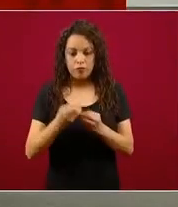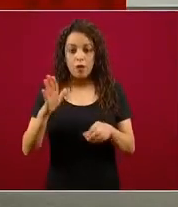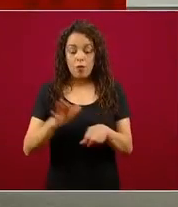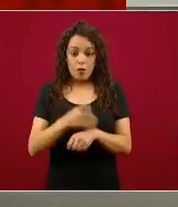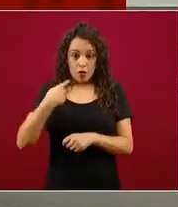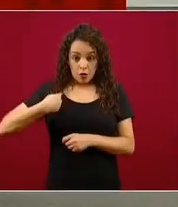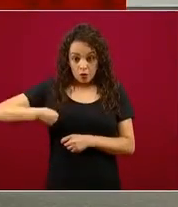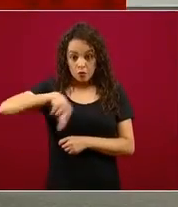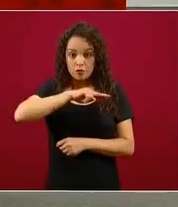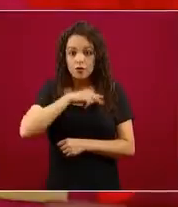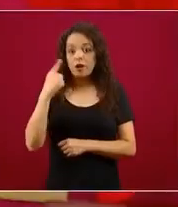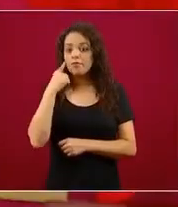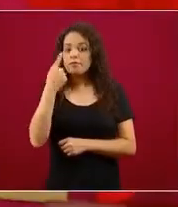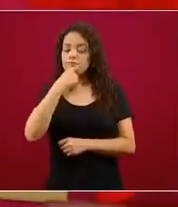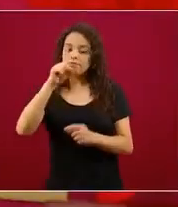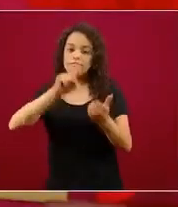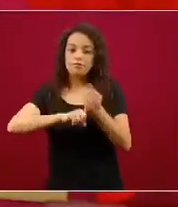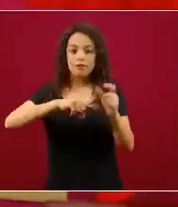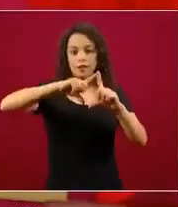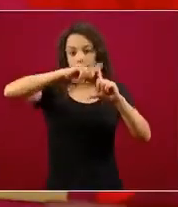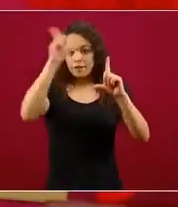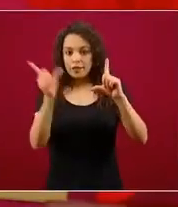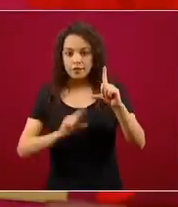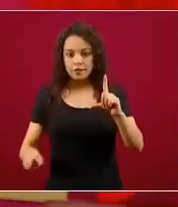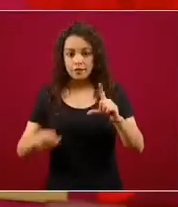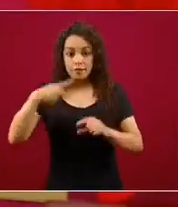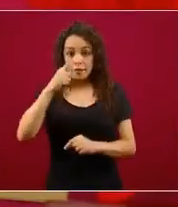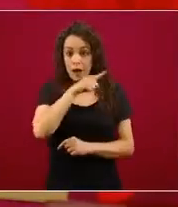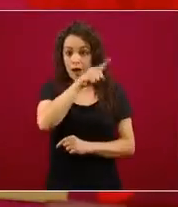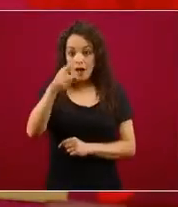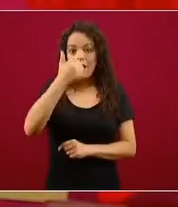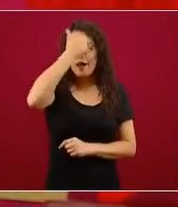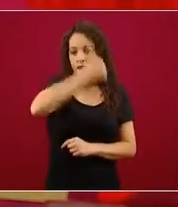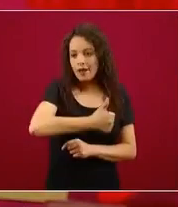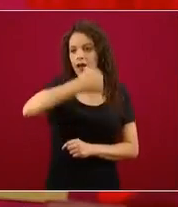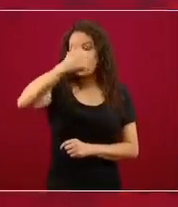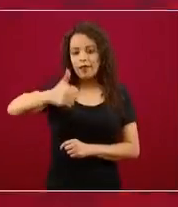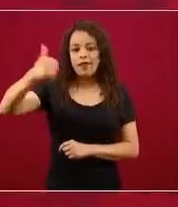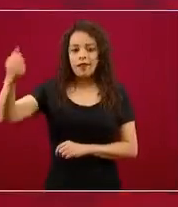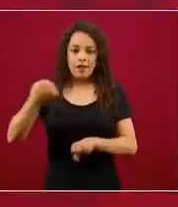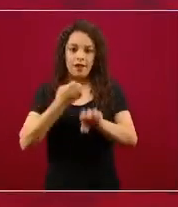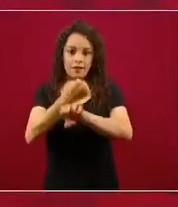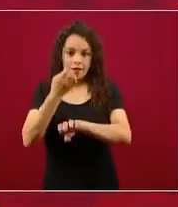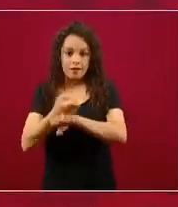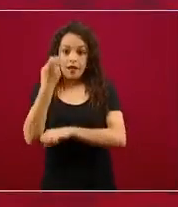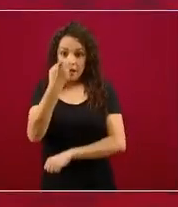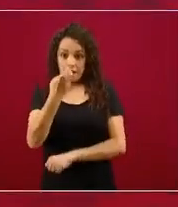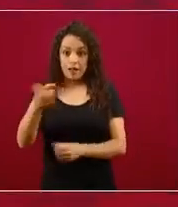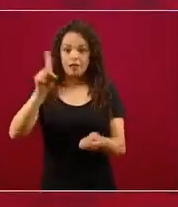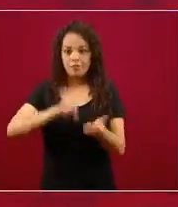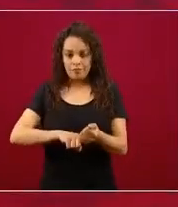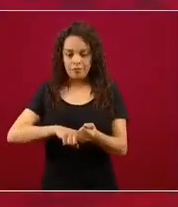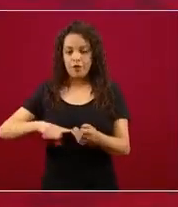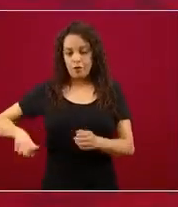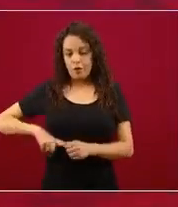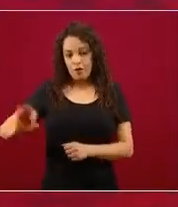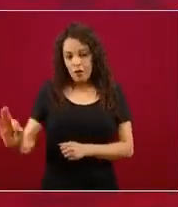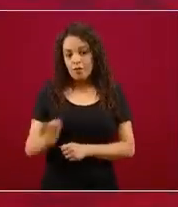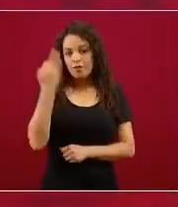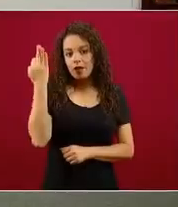estatales pudiera perderse de vista y en cambio ellos tienen la estatal que para el gobierno federal pudiera no ser tan precisa.